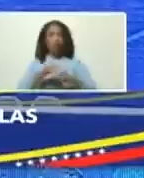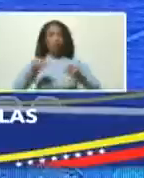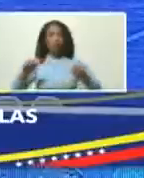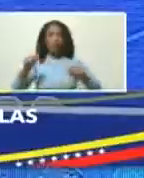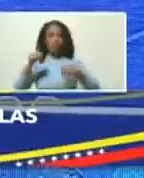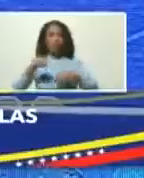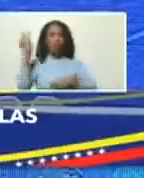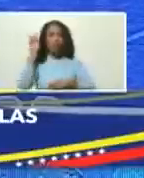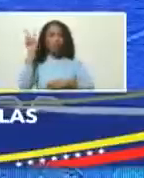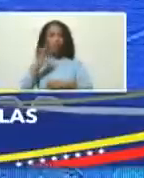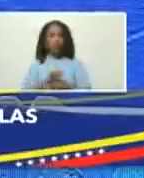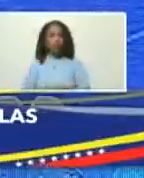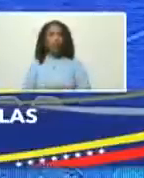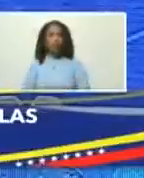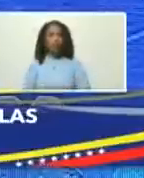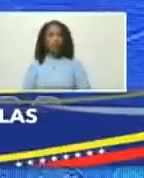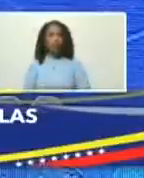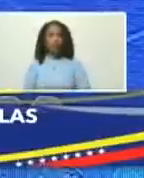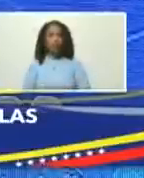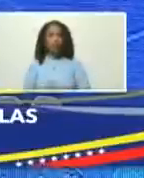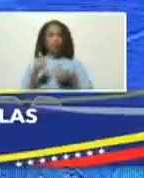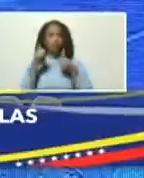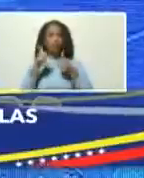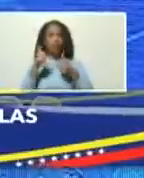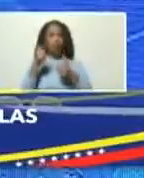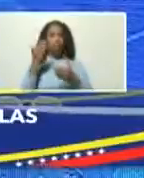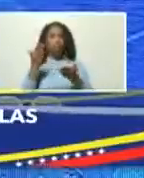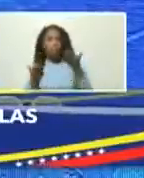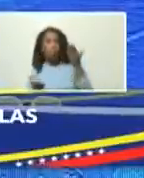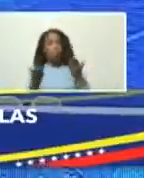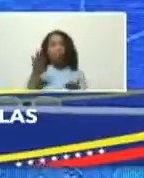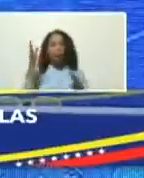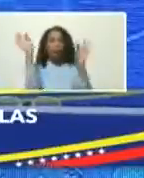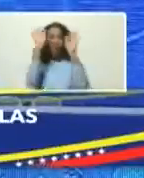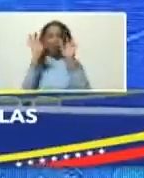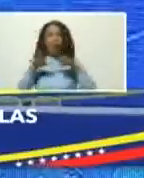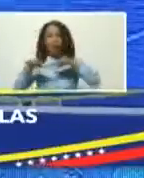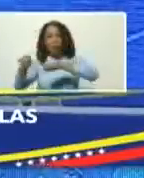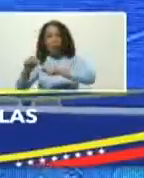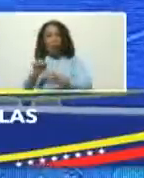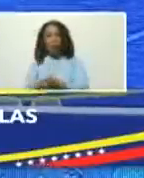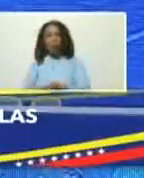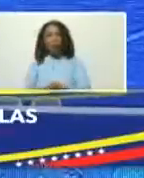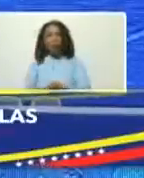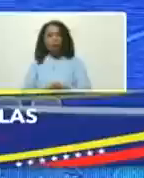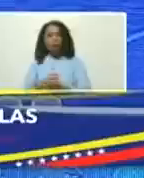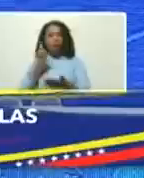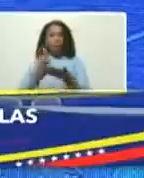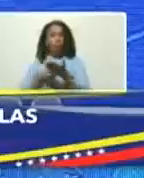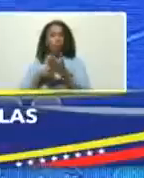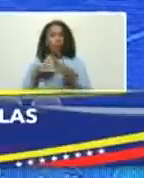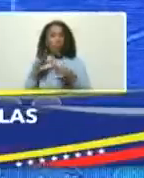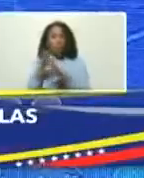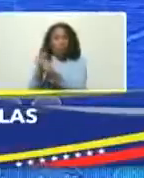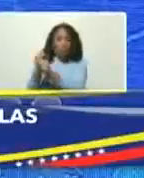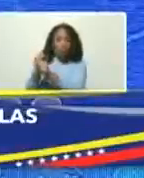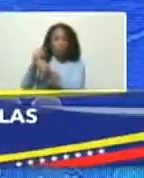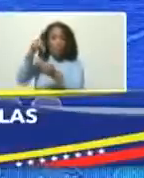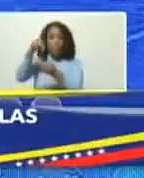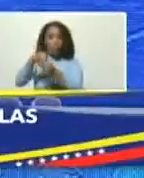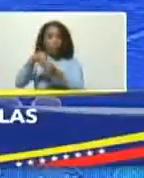de Venezuela bien desequilibrado por el modelo capitalista rentista dependiente petrolero